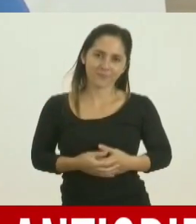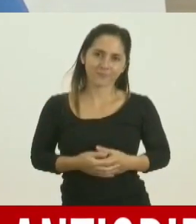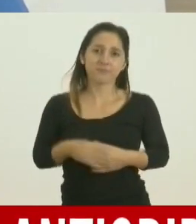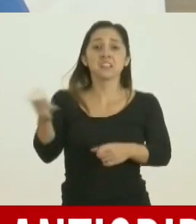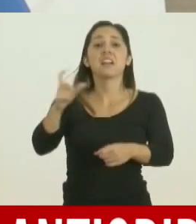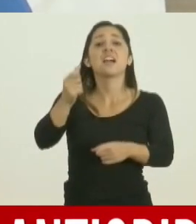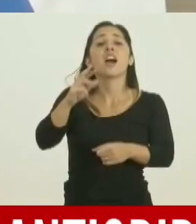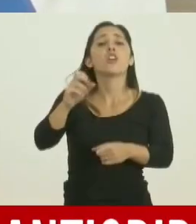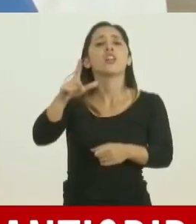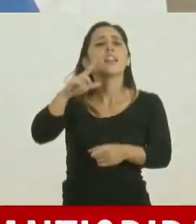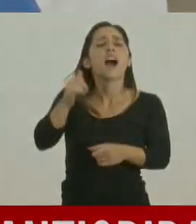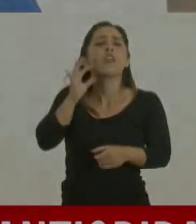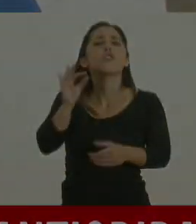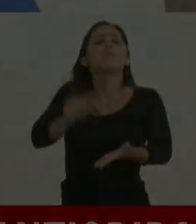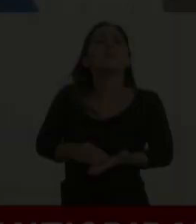nos va a hacer algún agregado a esto. Gracias. Gracias. Gracias.